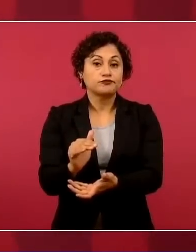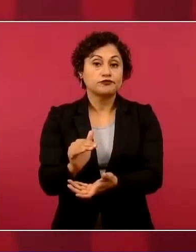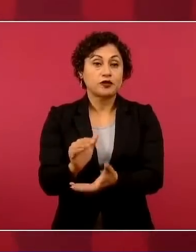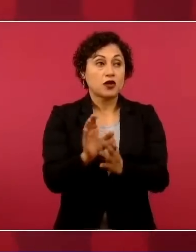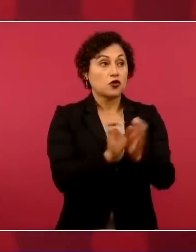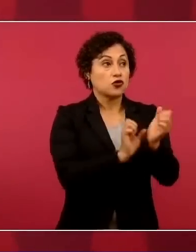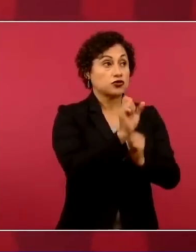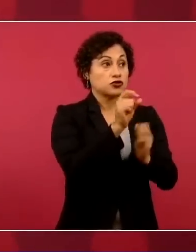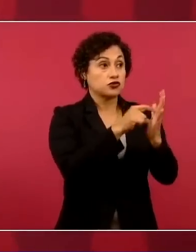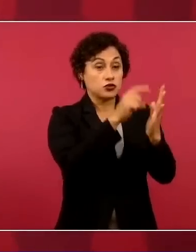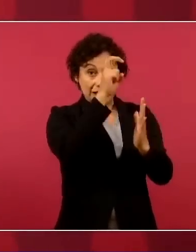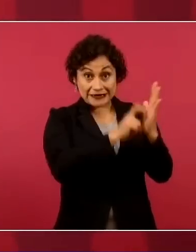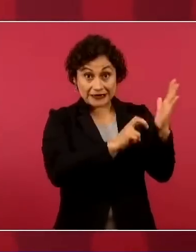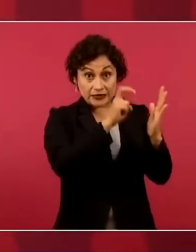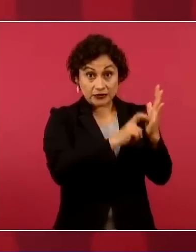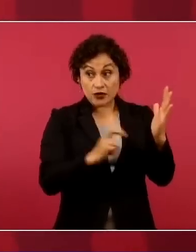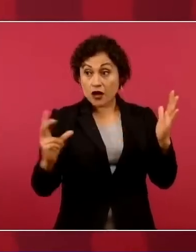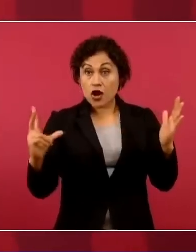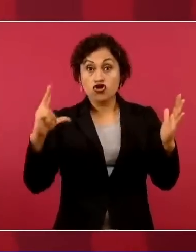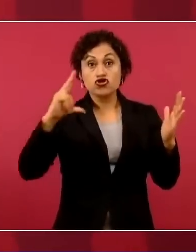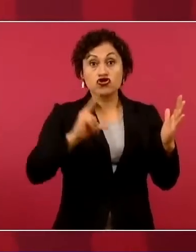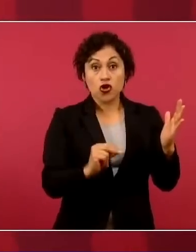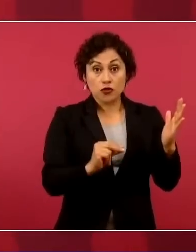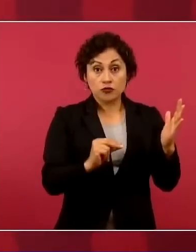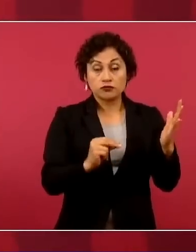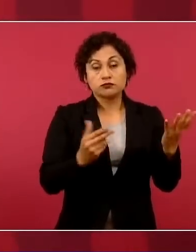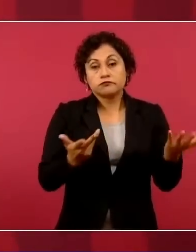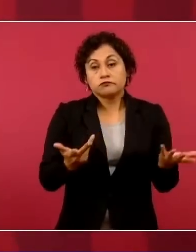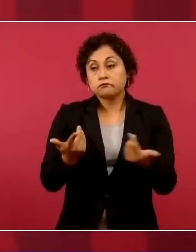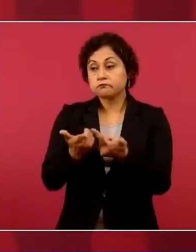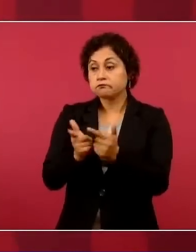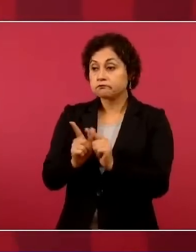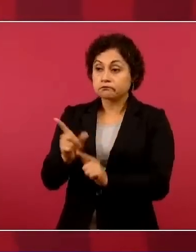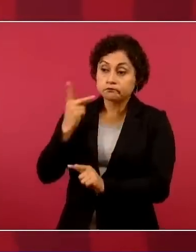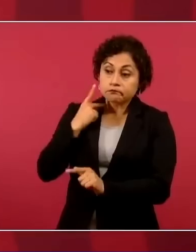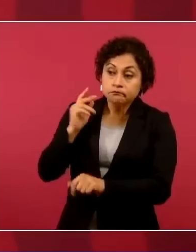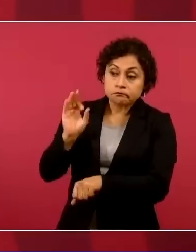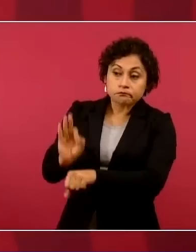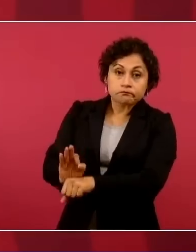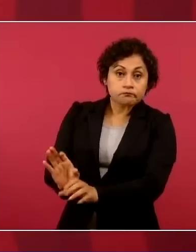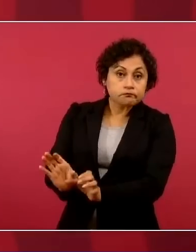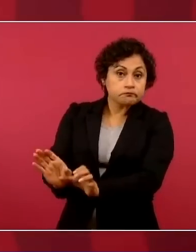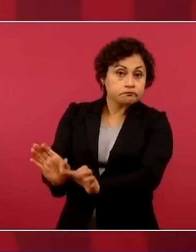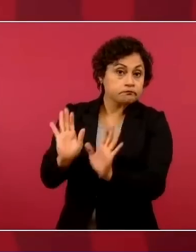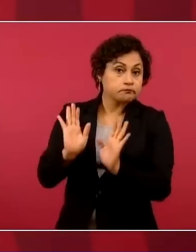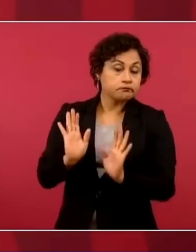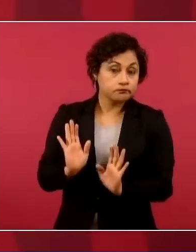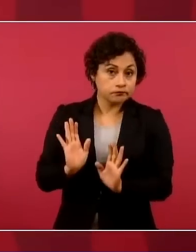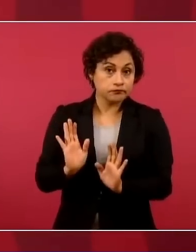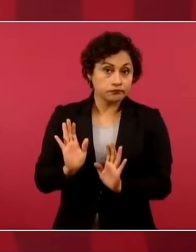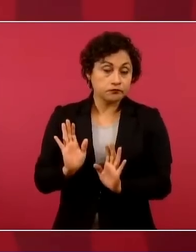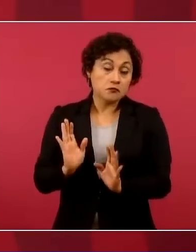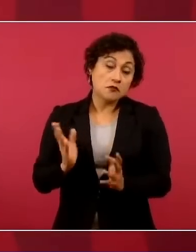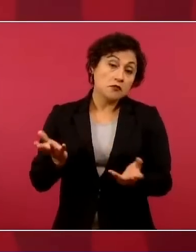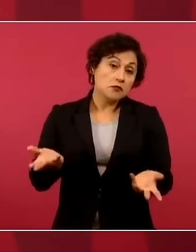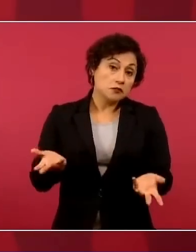constitucional, no toca a los partidos que van a seguir